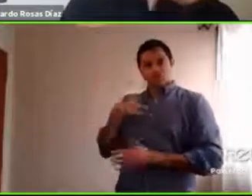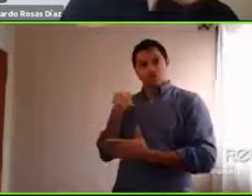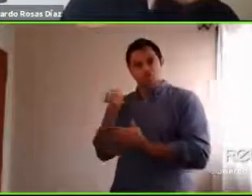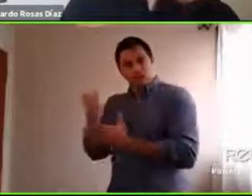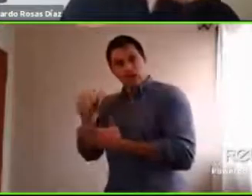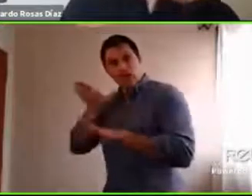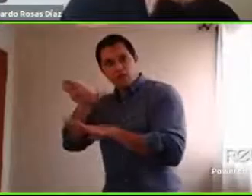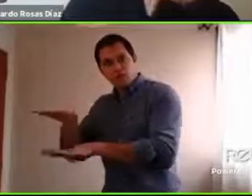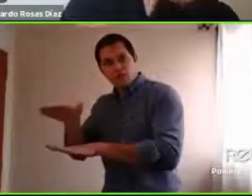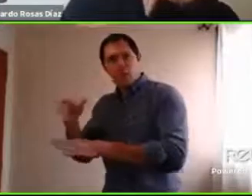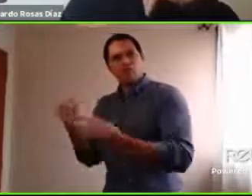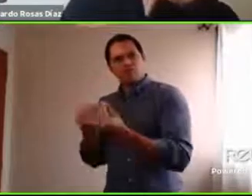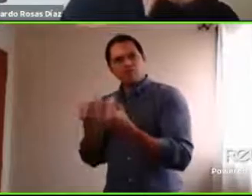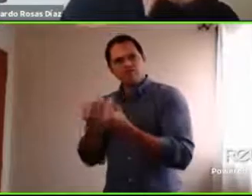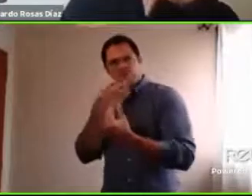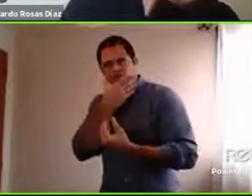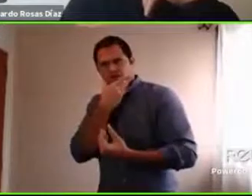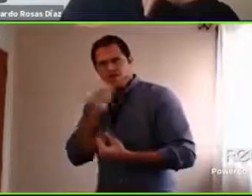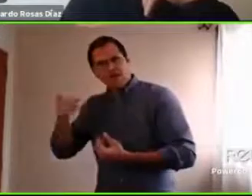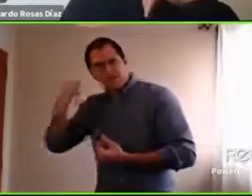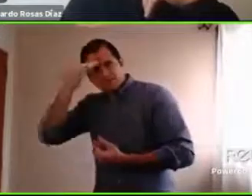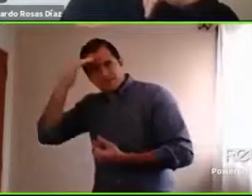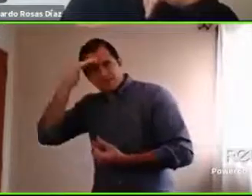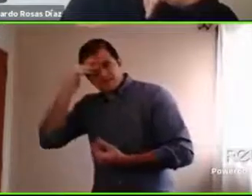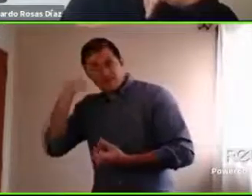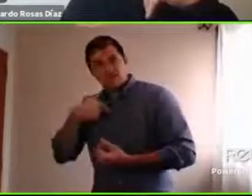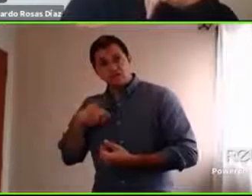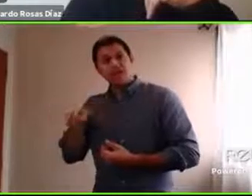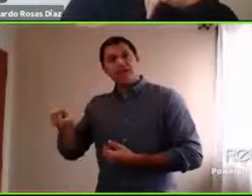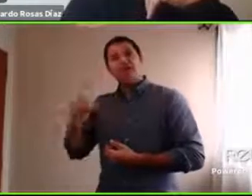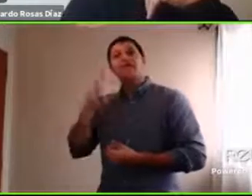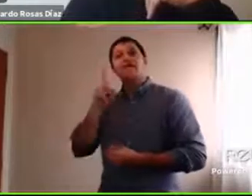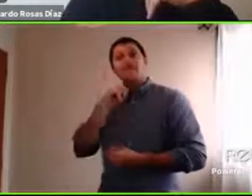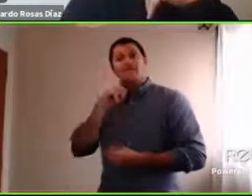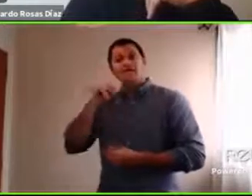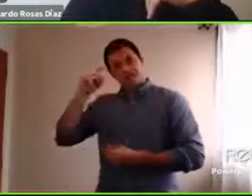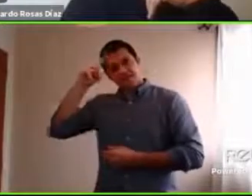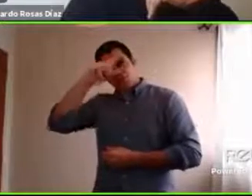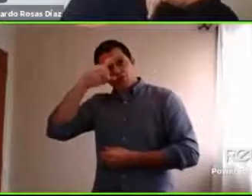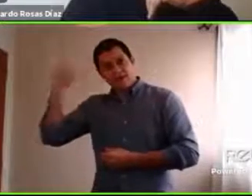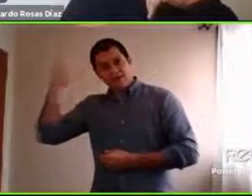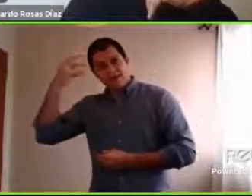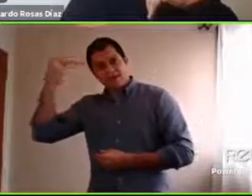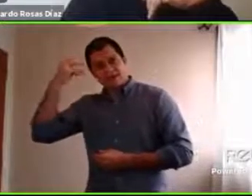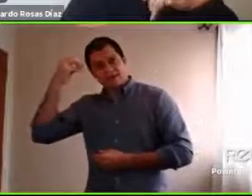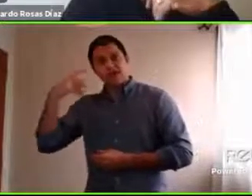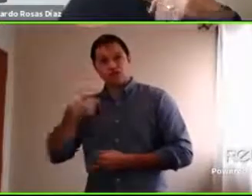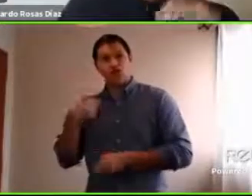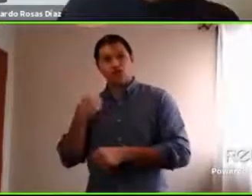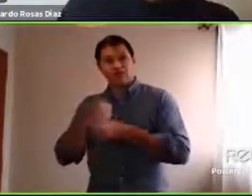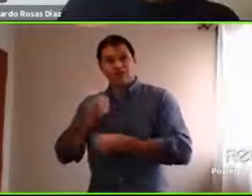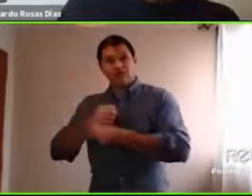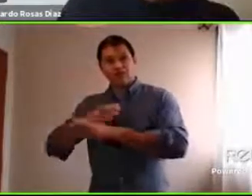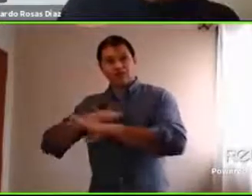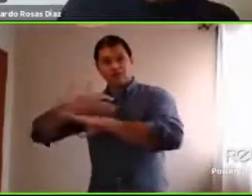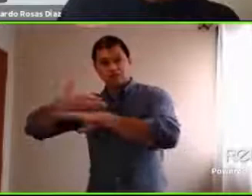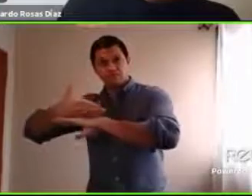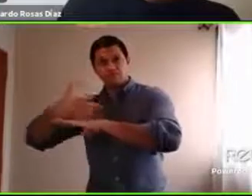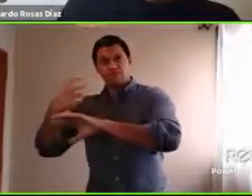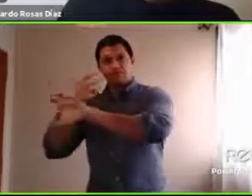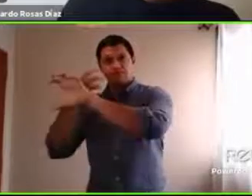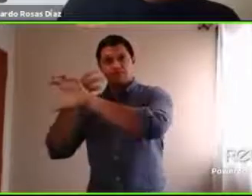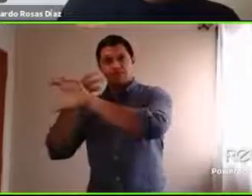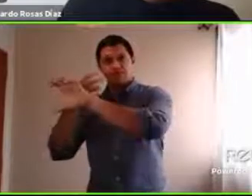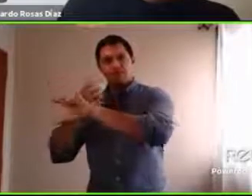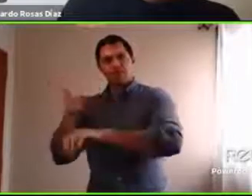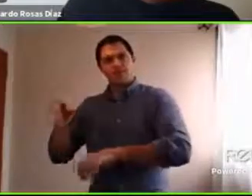Yo tengo una paciente que tiene dificultades de aprendizaje con la que trabajo de manera virtual y la madre por lo general es la que le